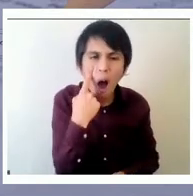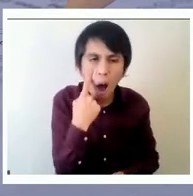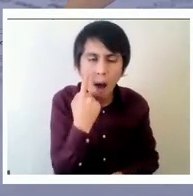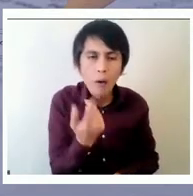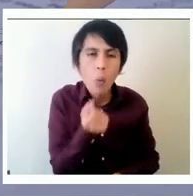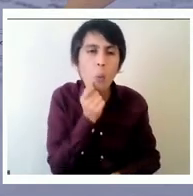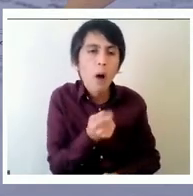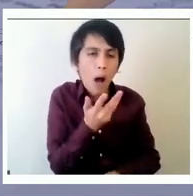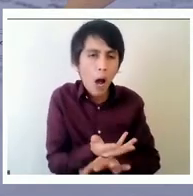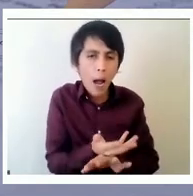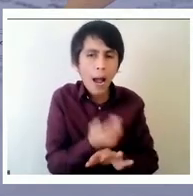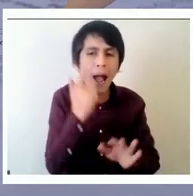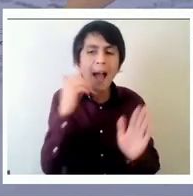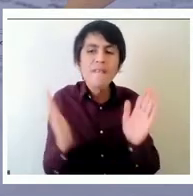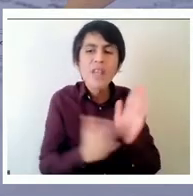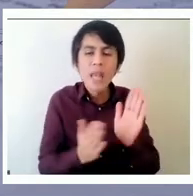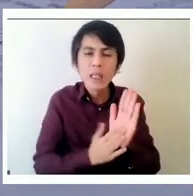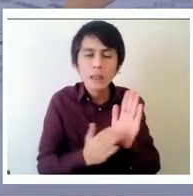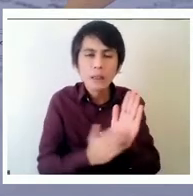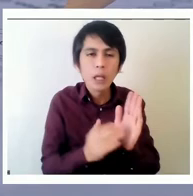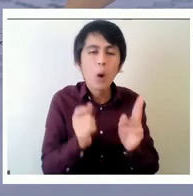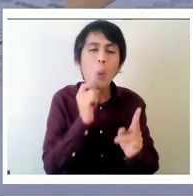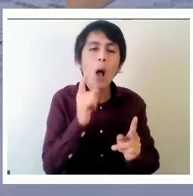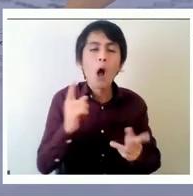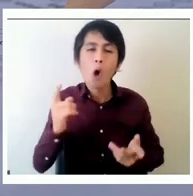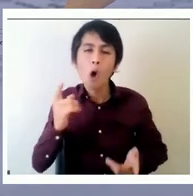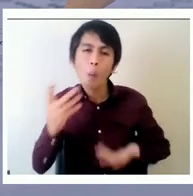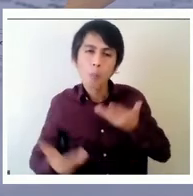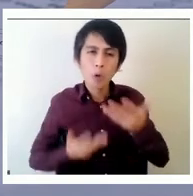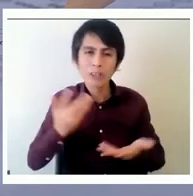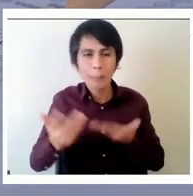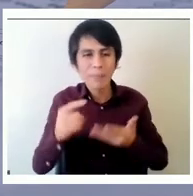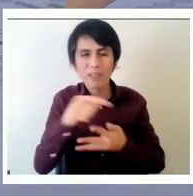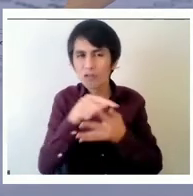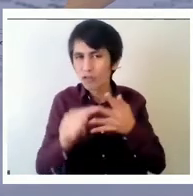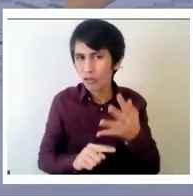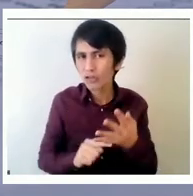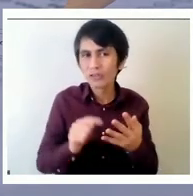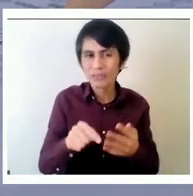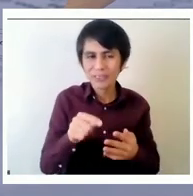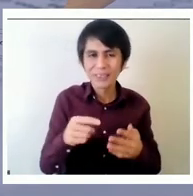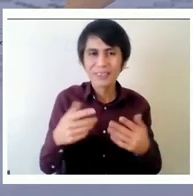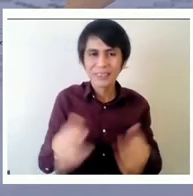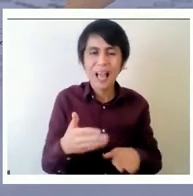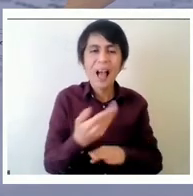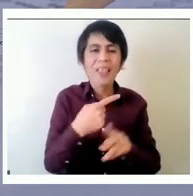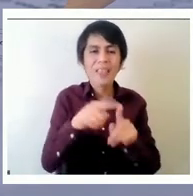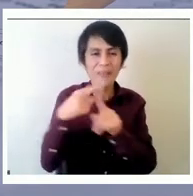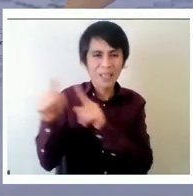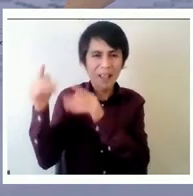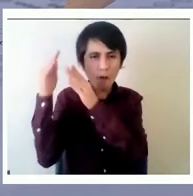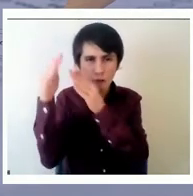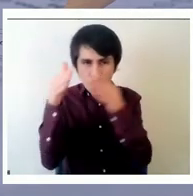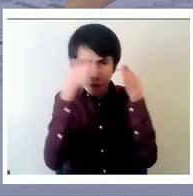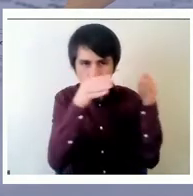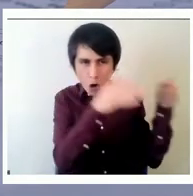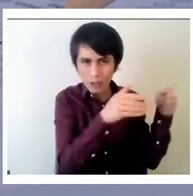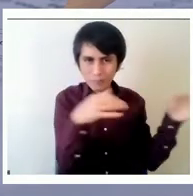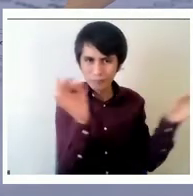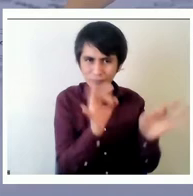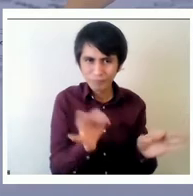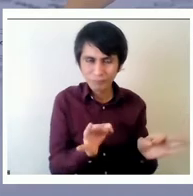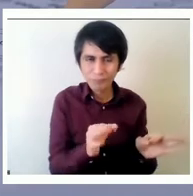y de comportamientos que los que se han estado discutiendo nuestros distintos enfoques para la